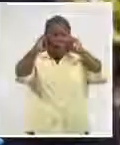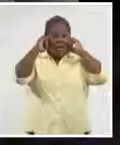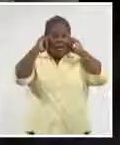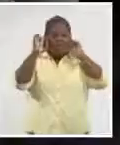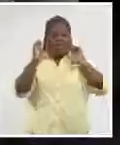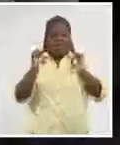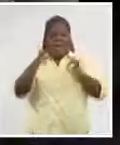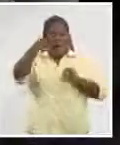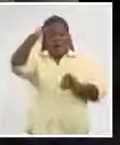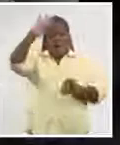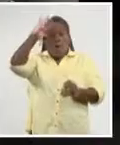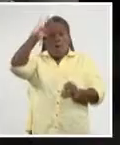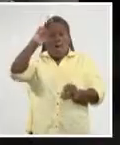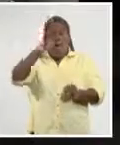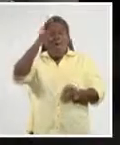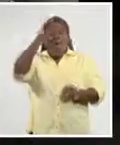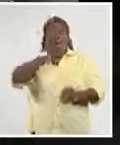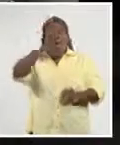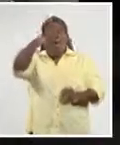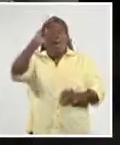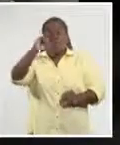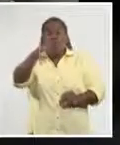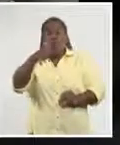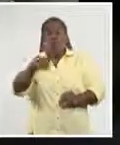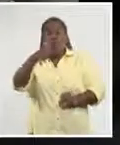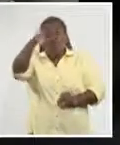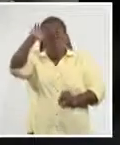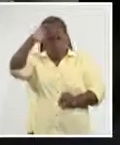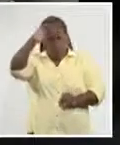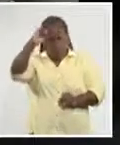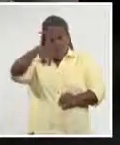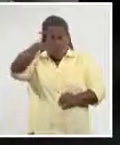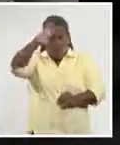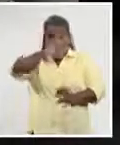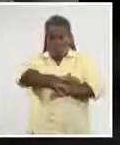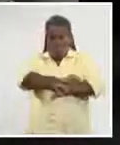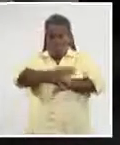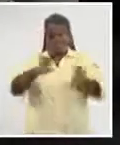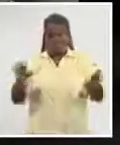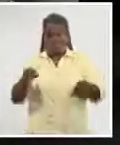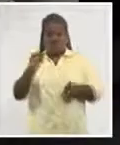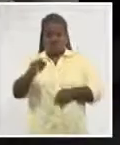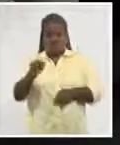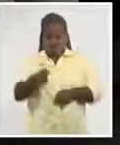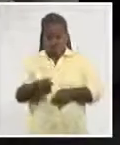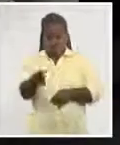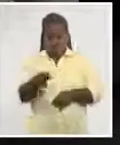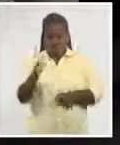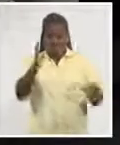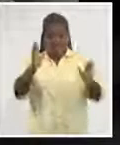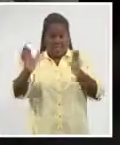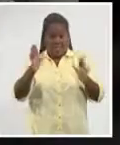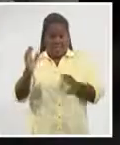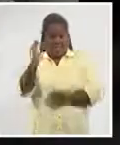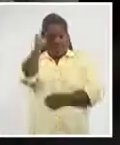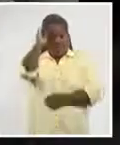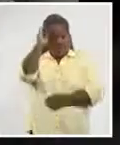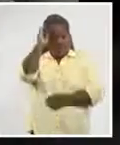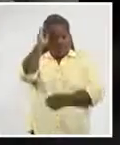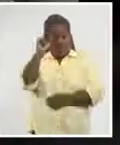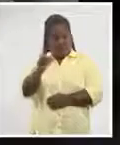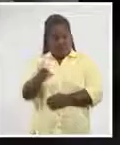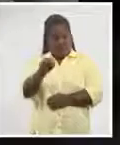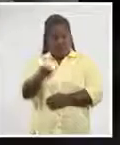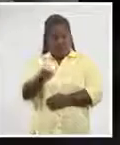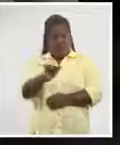que en Cuba. La propuesta de Valdés destaca su rol como compositor en su más reciente periodo creativo y constituye